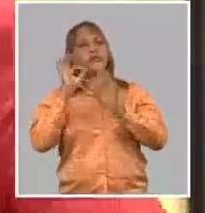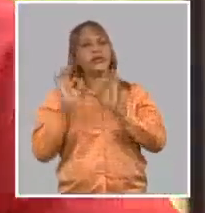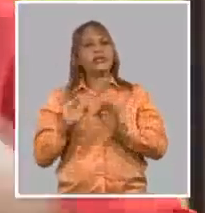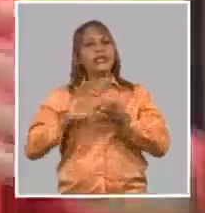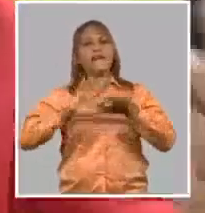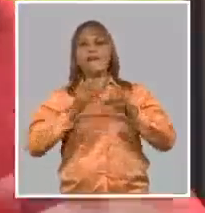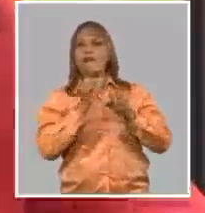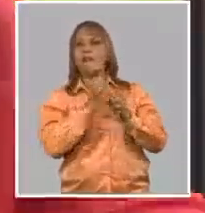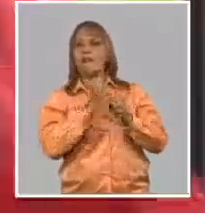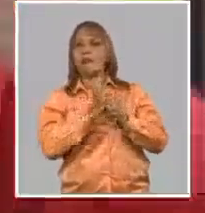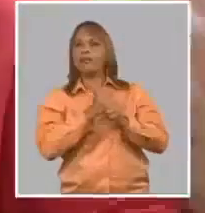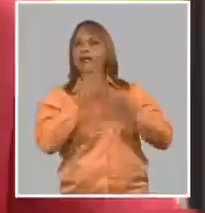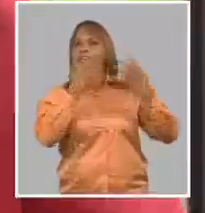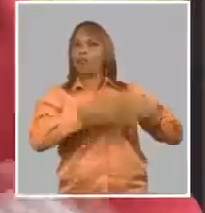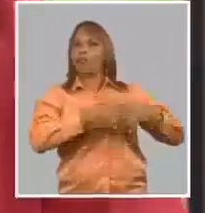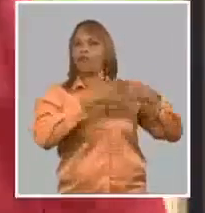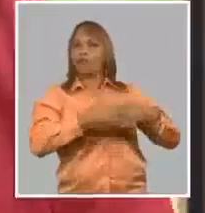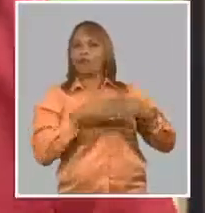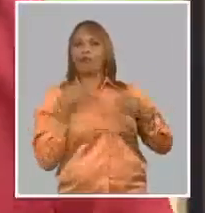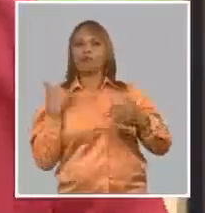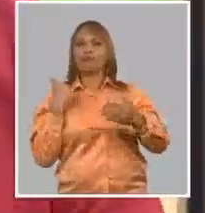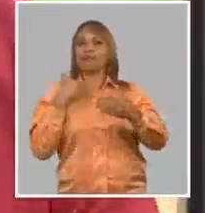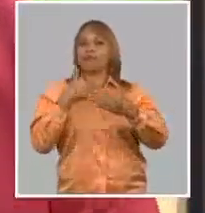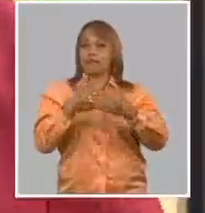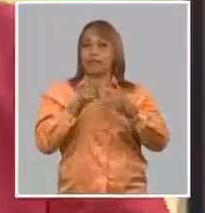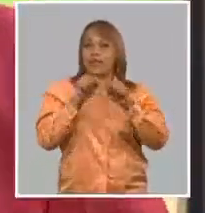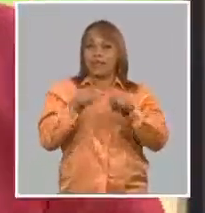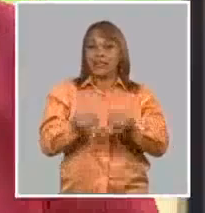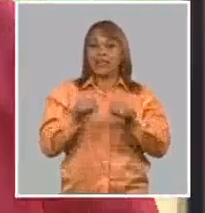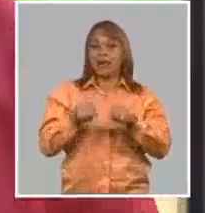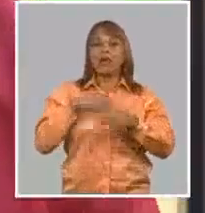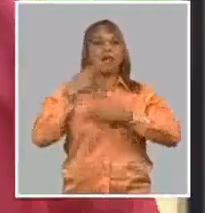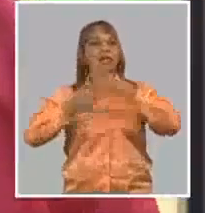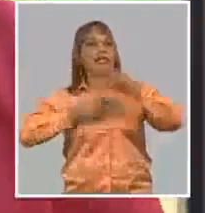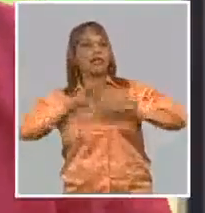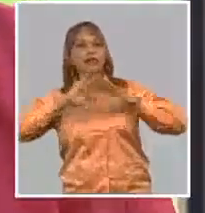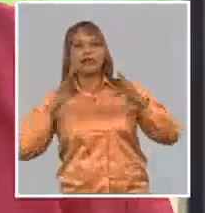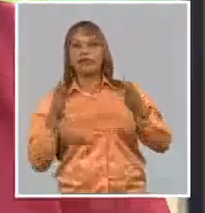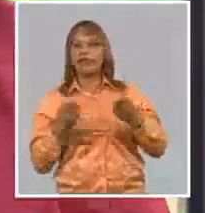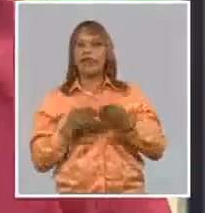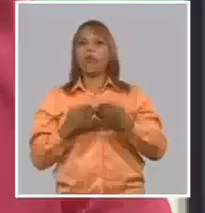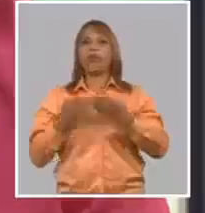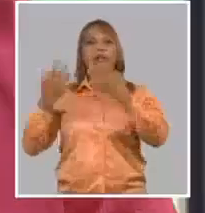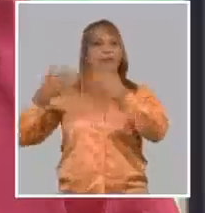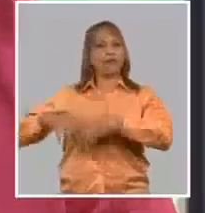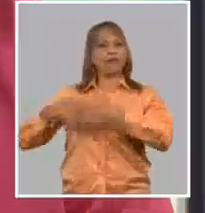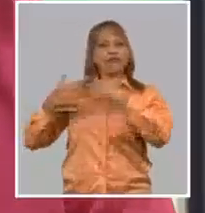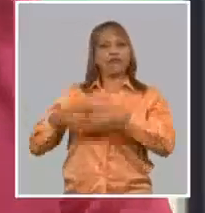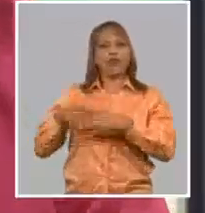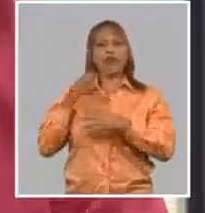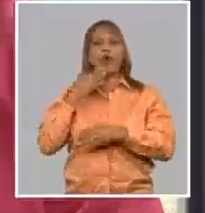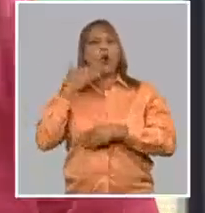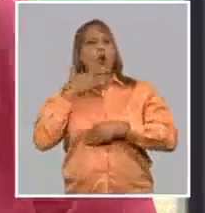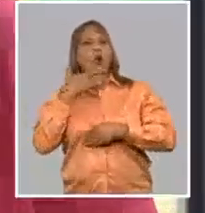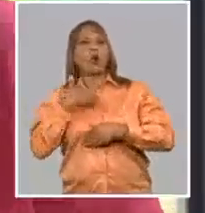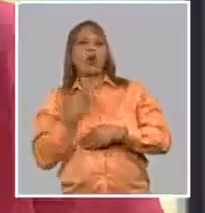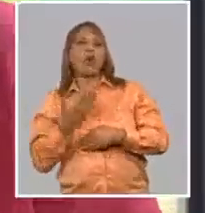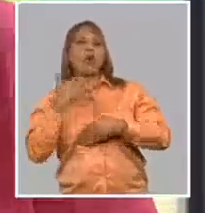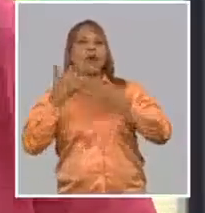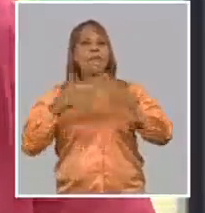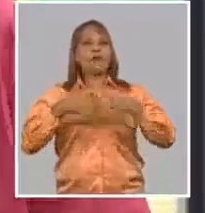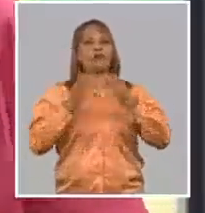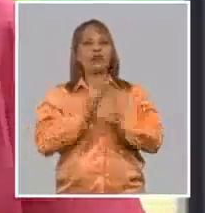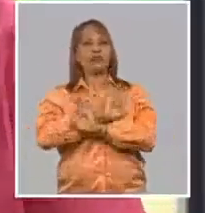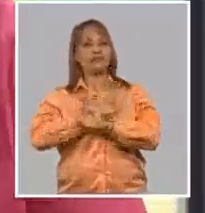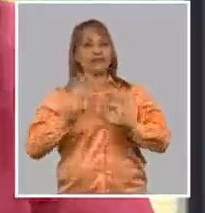productiva a largo plazo, haciendo todo lo que se tiene que ver con el clonaje, el establecimiento del proceso de purificación